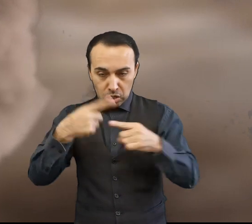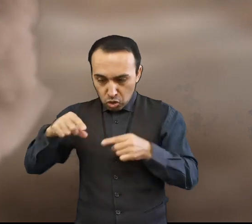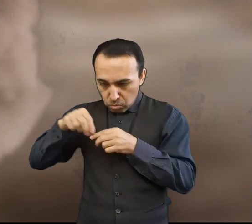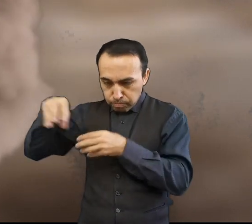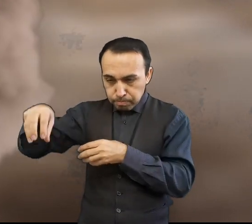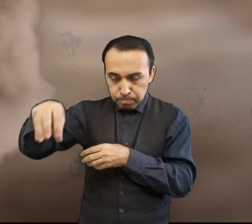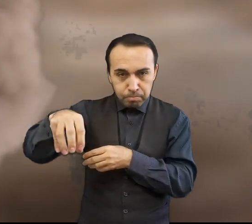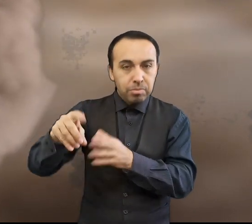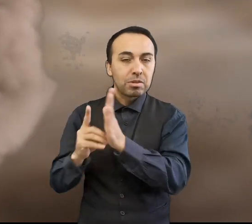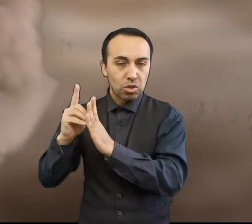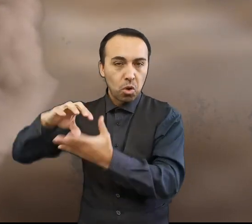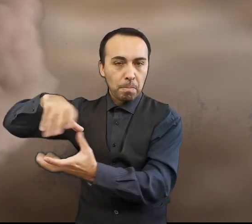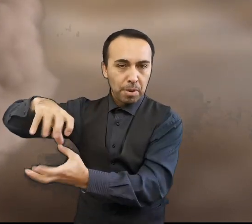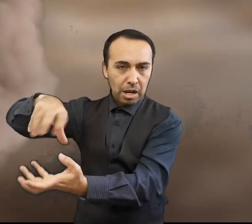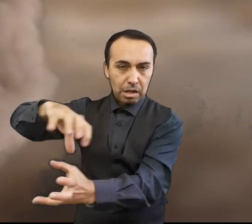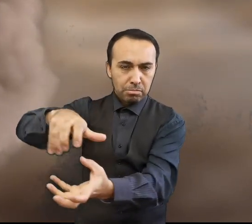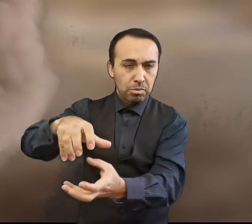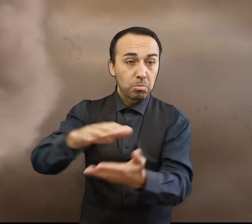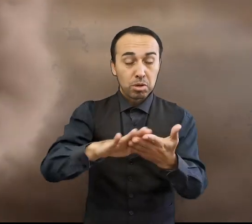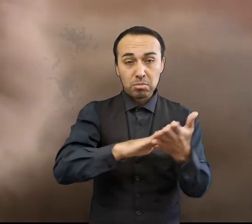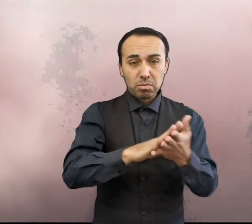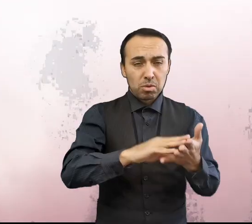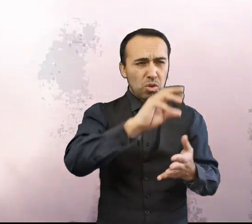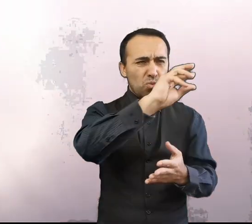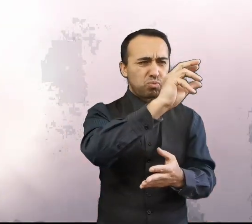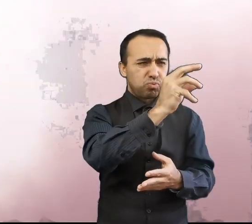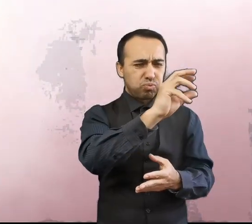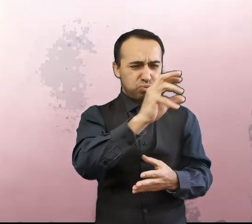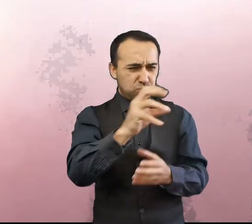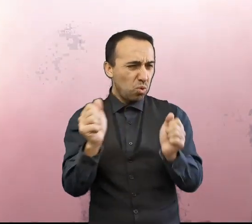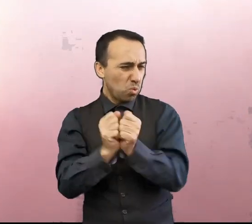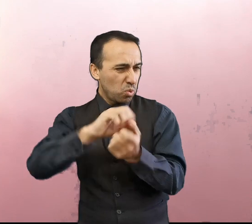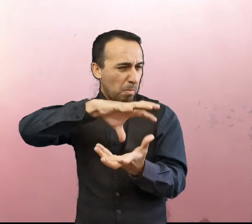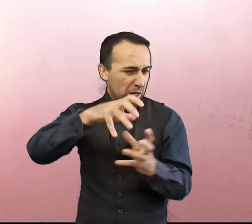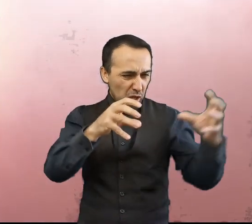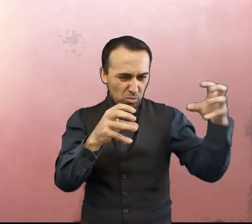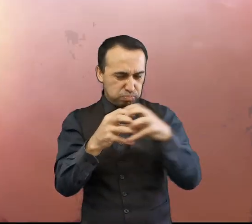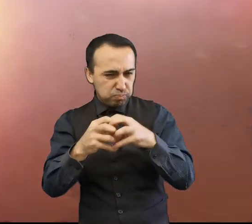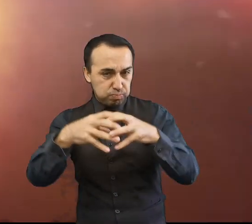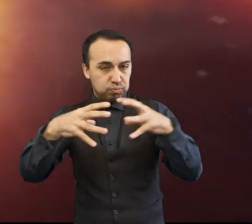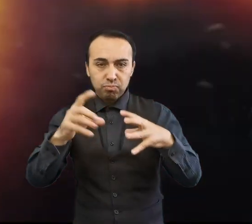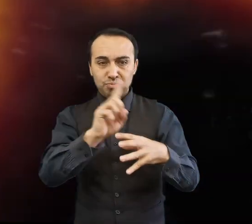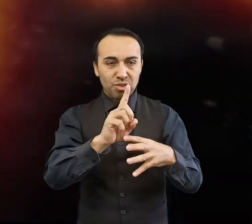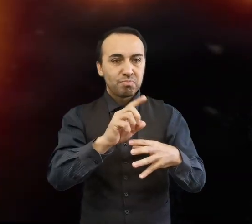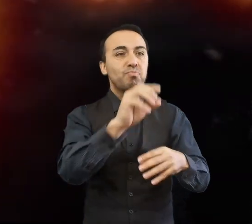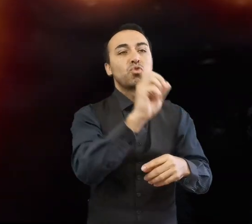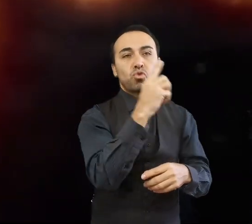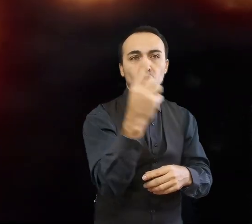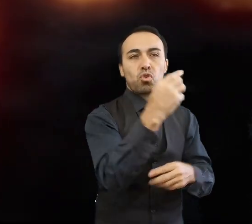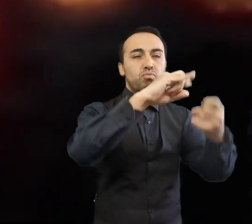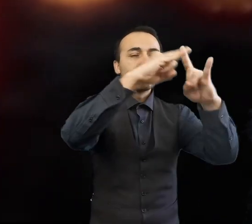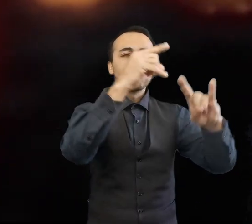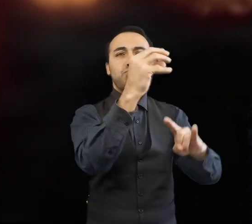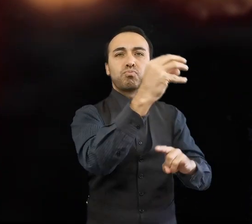incorporaron a estos planetas y quedaron orbitando en una región entre las órbitas de Marte y Júpiter que se conocen como el Cinturón de Asteroides, constituido